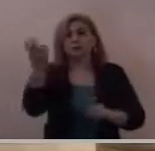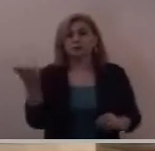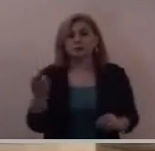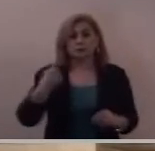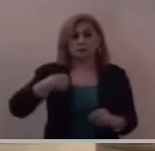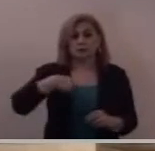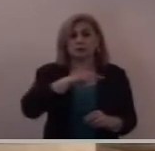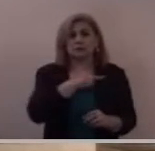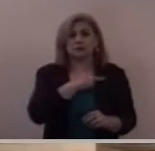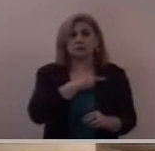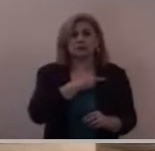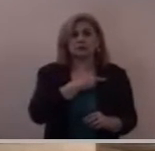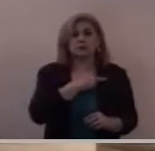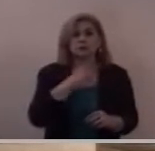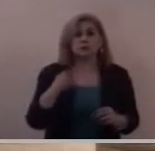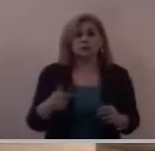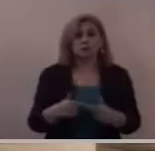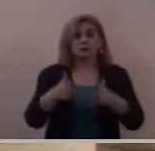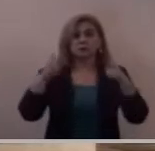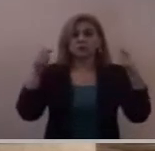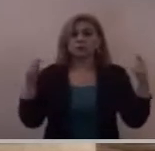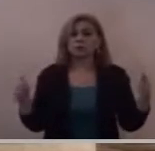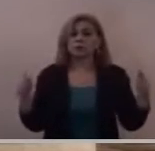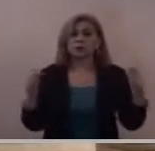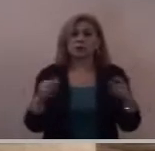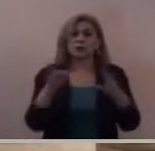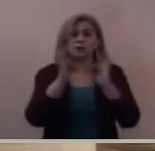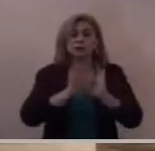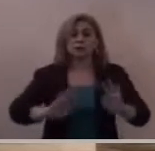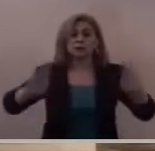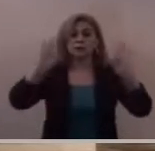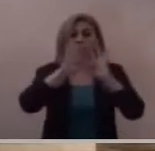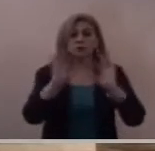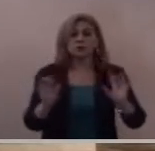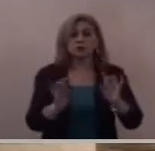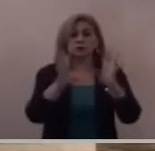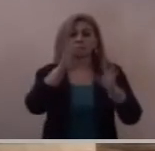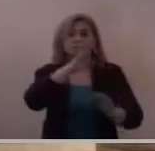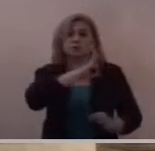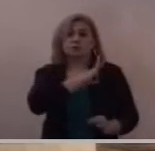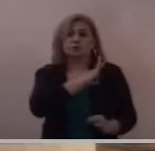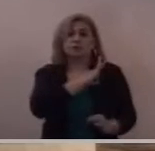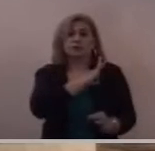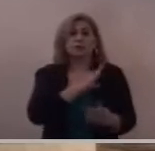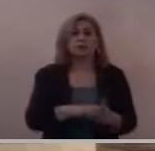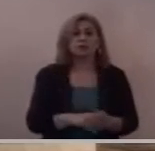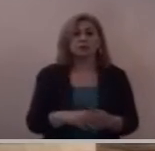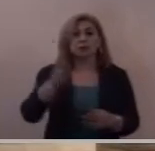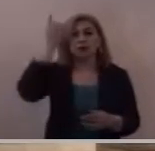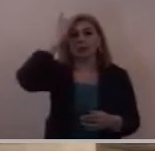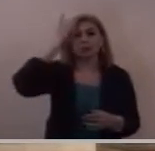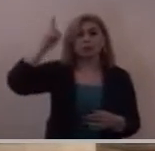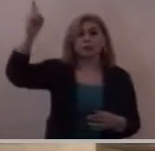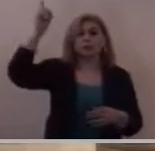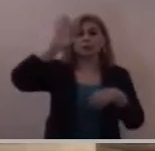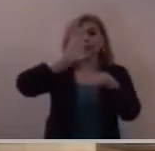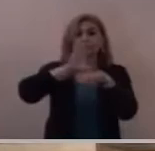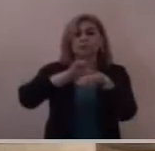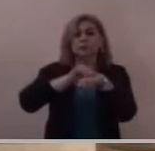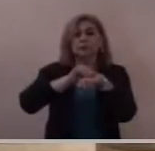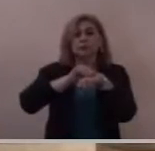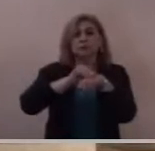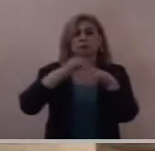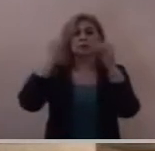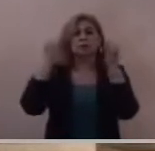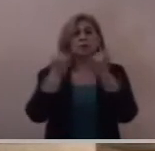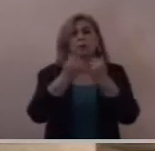en un gran ejemplo de fe que Dios nos permita como